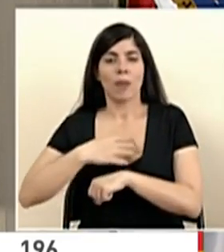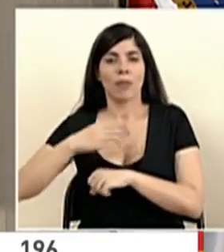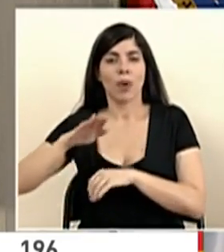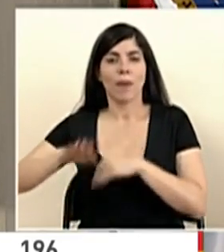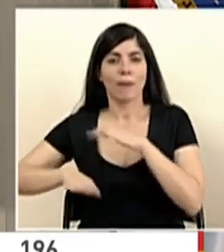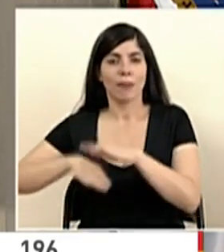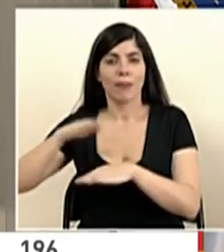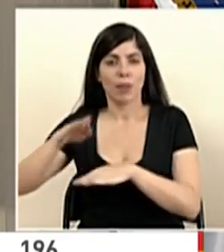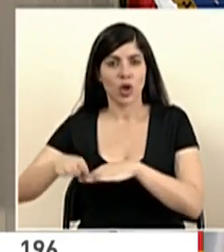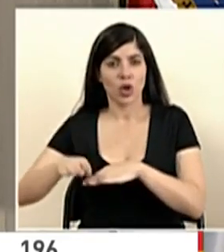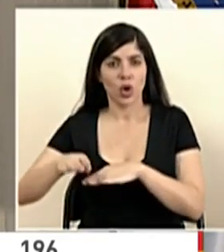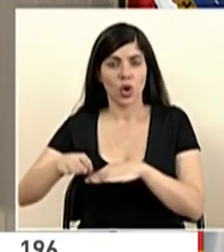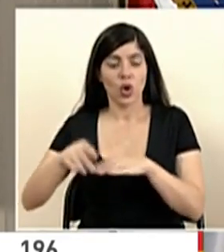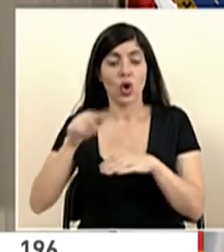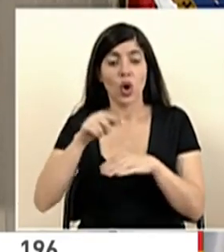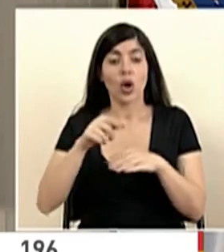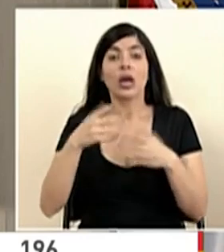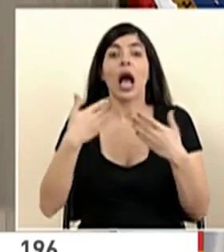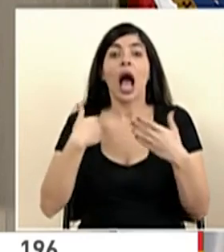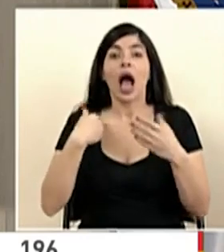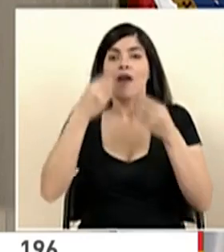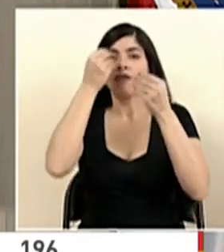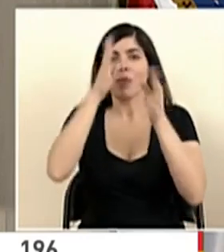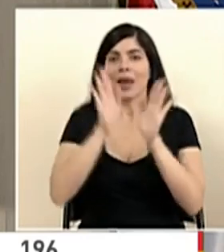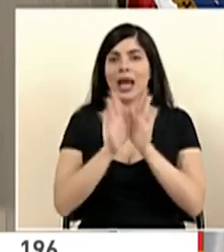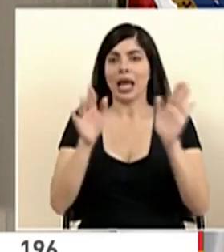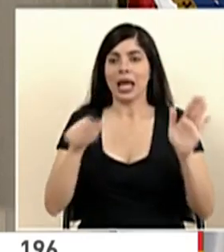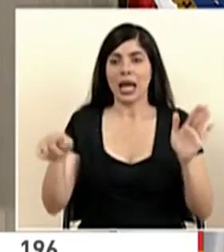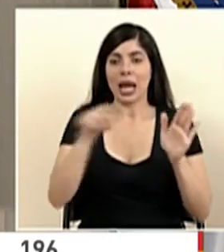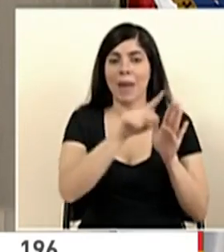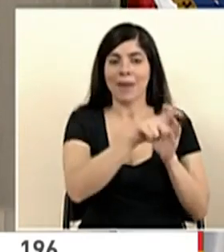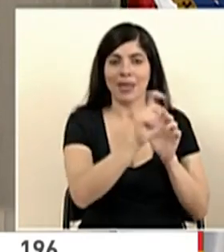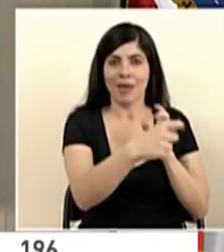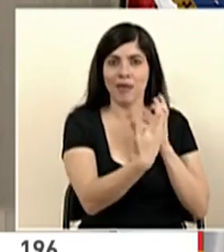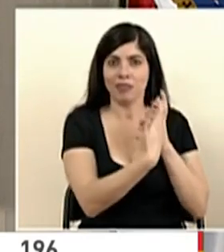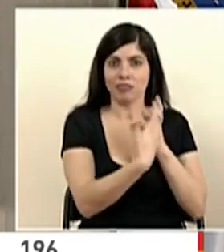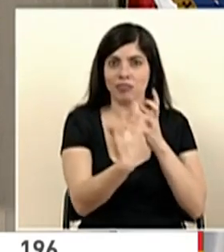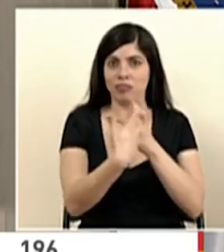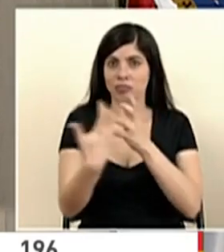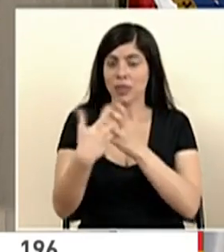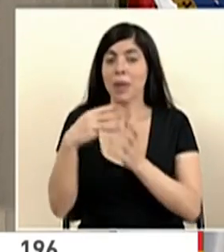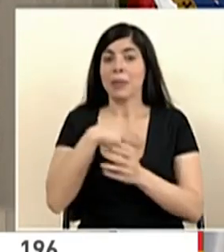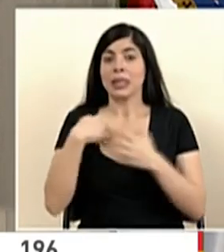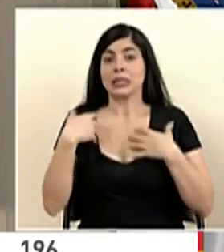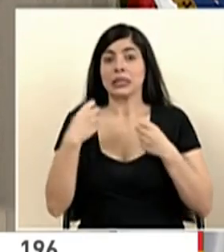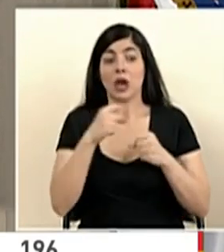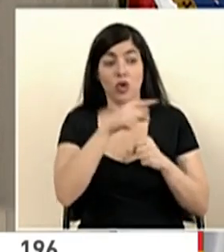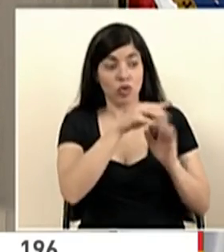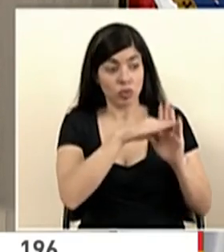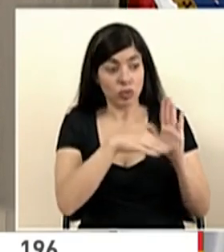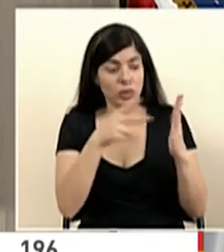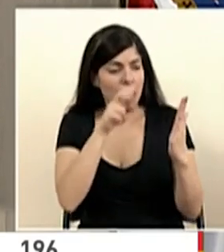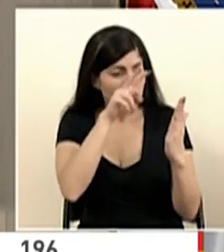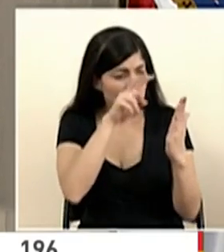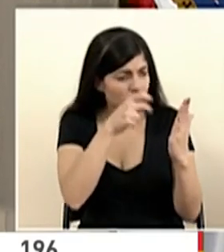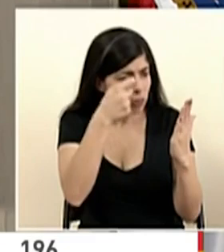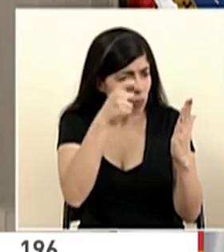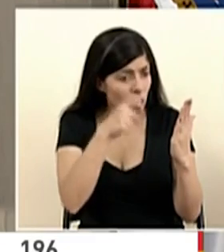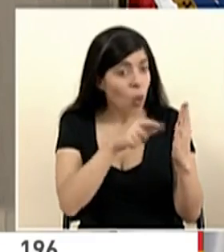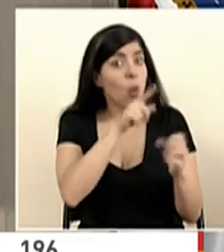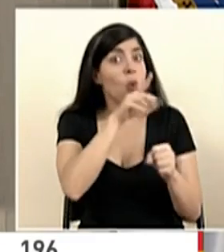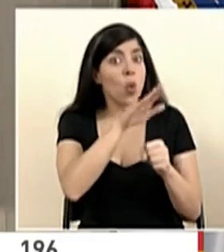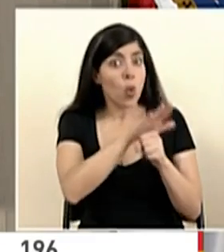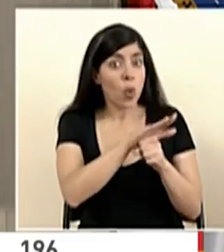estructura estandarizada que facilite la verificación por parte del personal del Ministerio de Salud de que se cumplen los requisitos